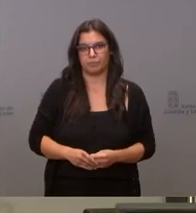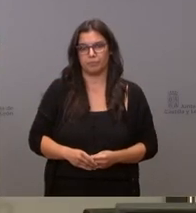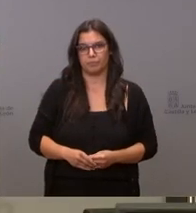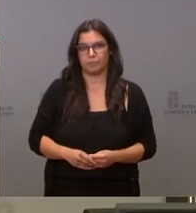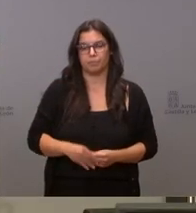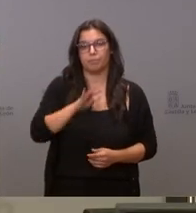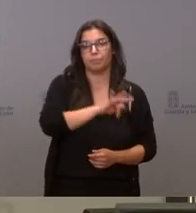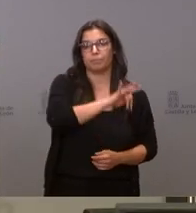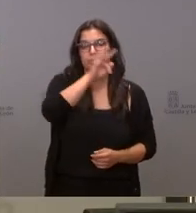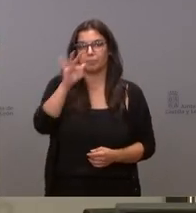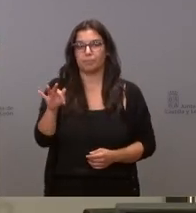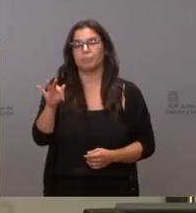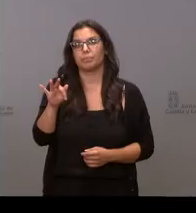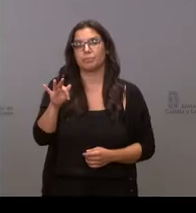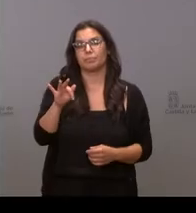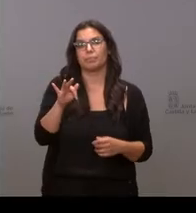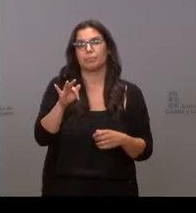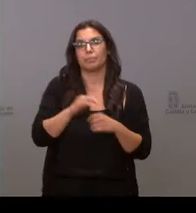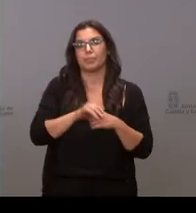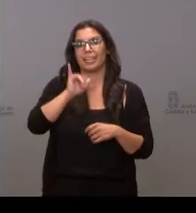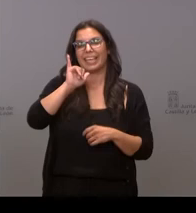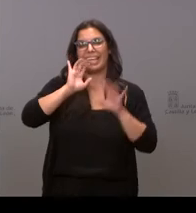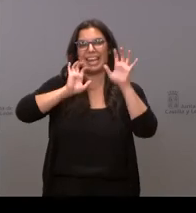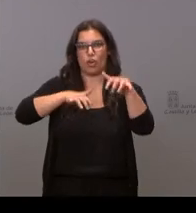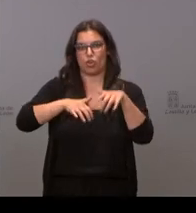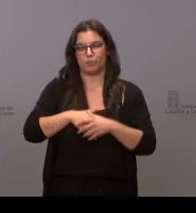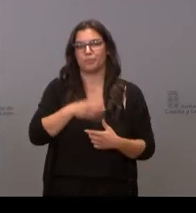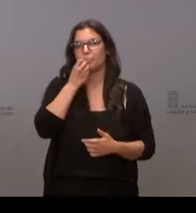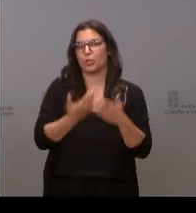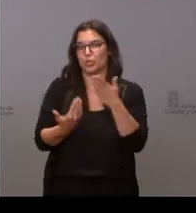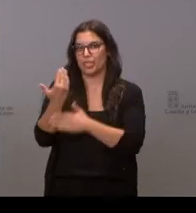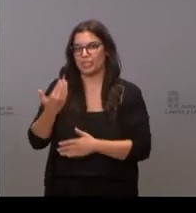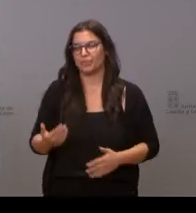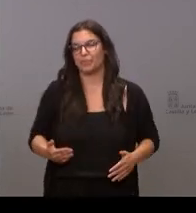continuamos ahora con Elizabeth Alba de Ileón buenos días Elizabeth